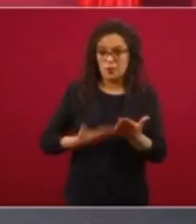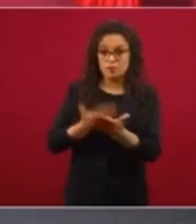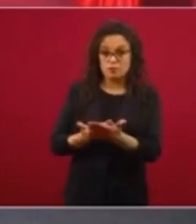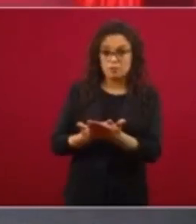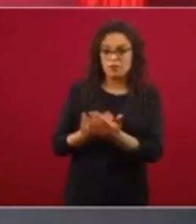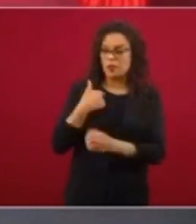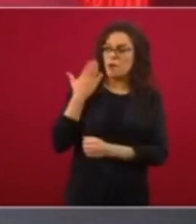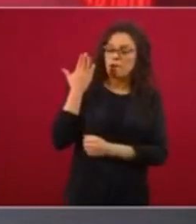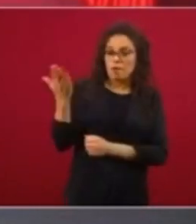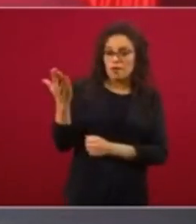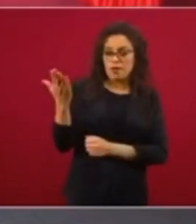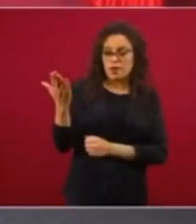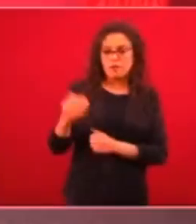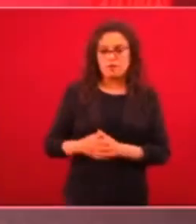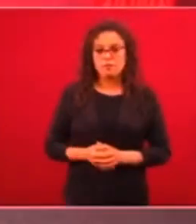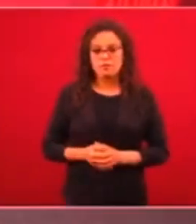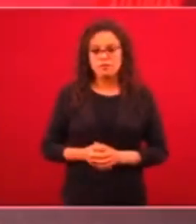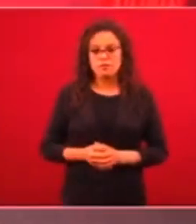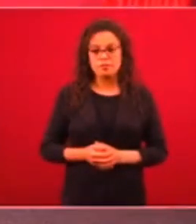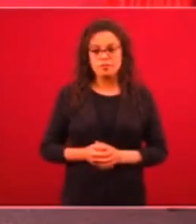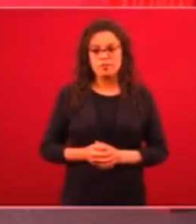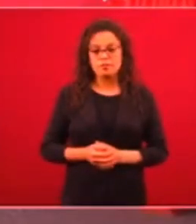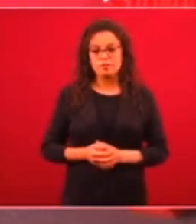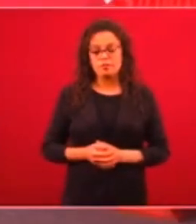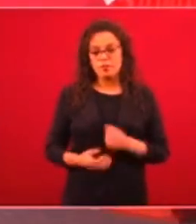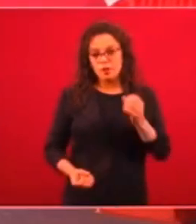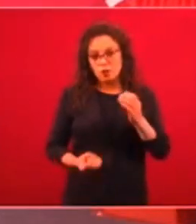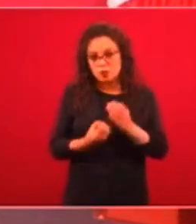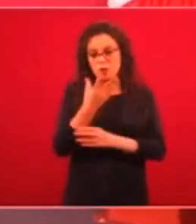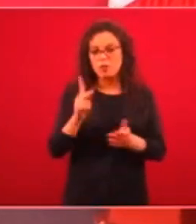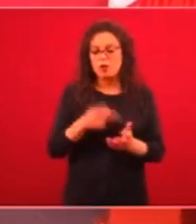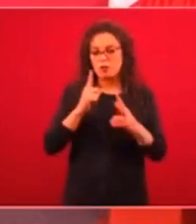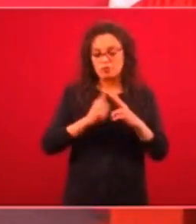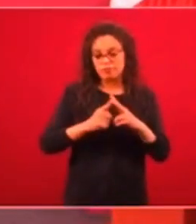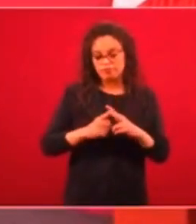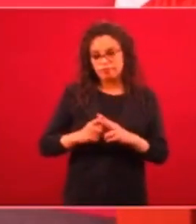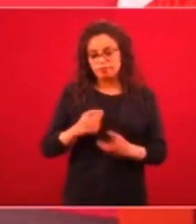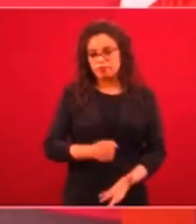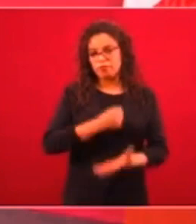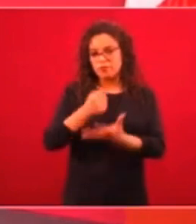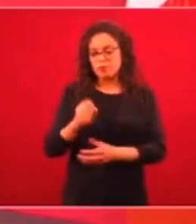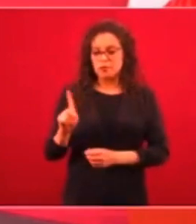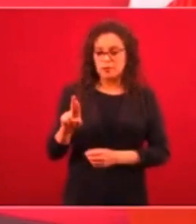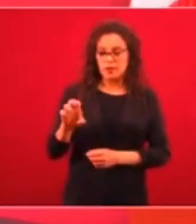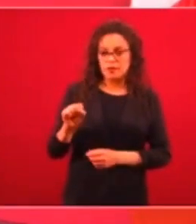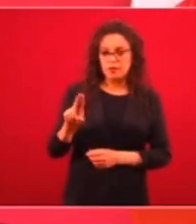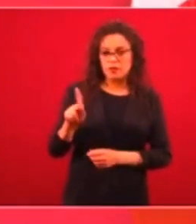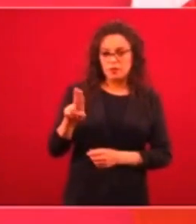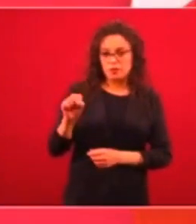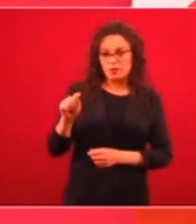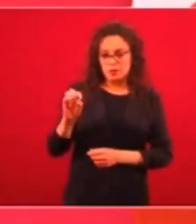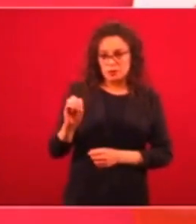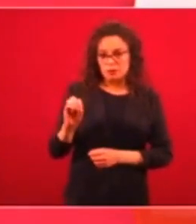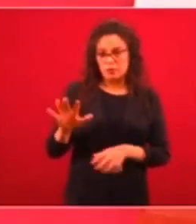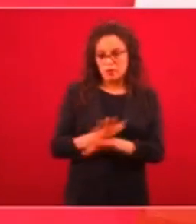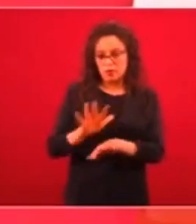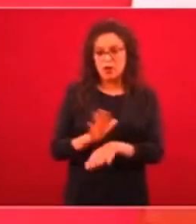nueva elaboración del presupuesto a partir de la nueva realidad